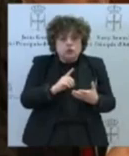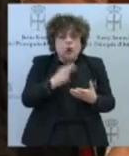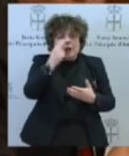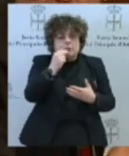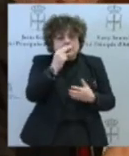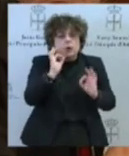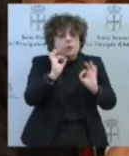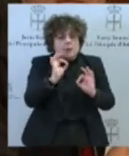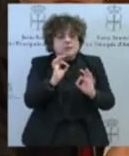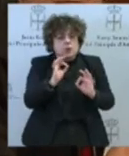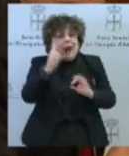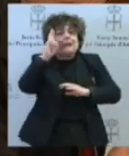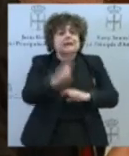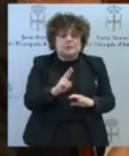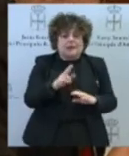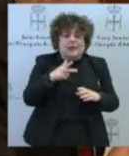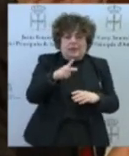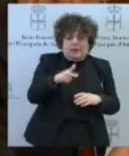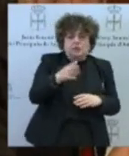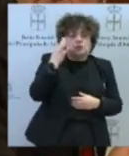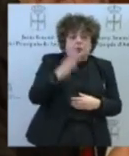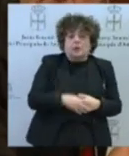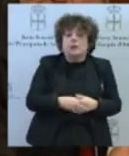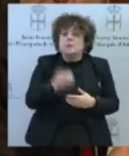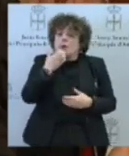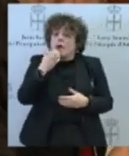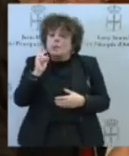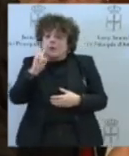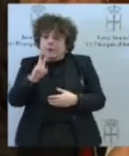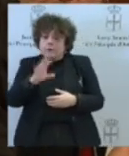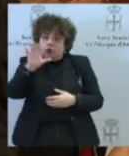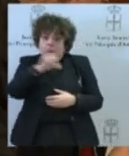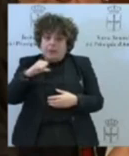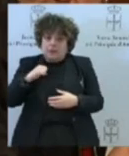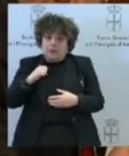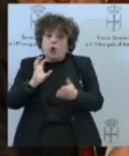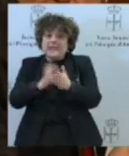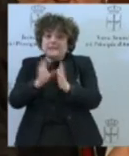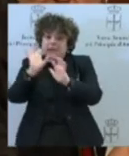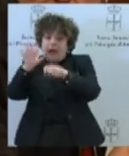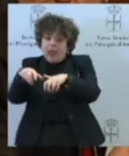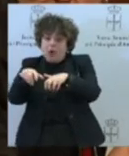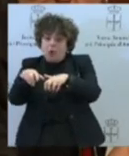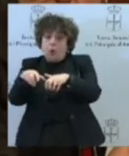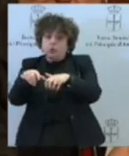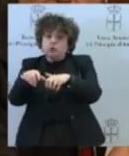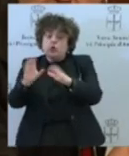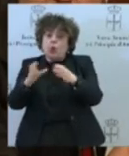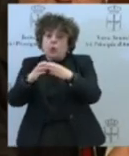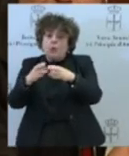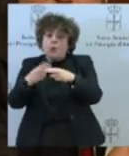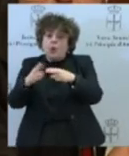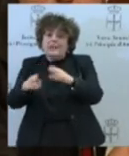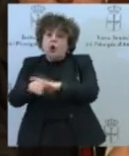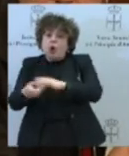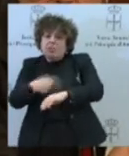Castilla y León, por ejemplo, la ultraderecha no tiene ningún problema en lanzar un mensaje político constante sobre la liberalización de todo,